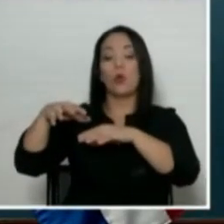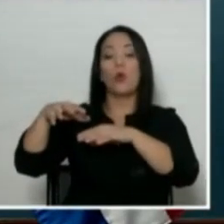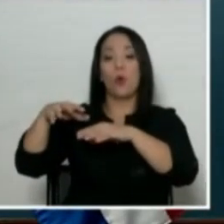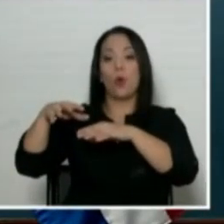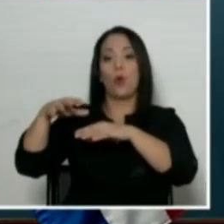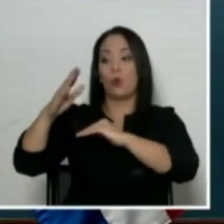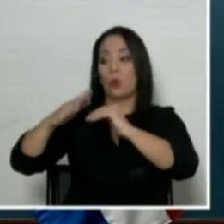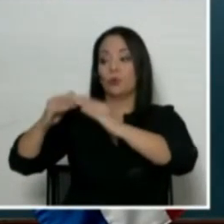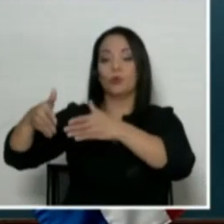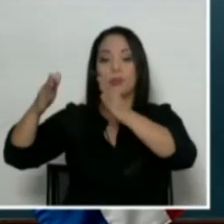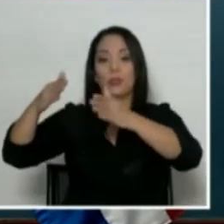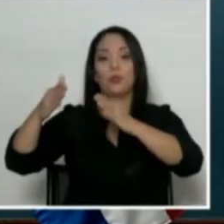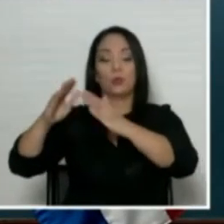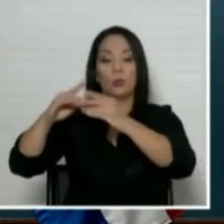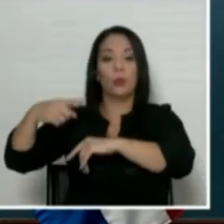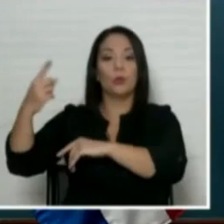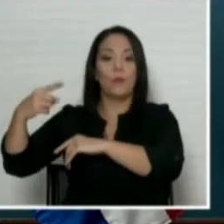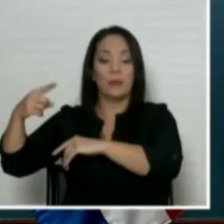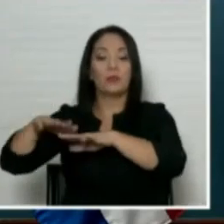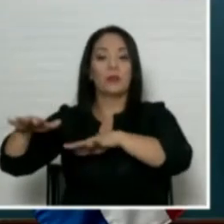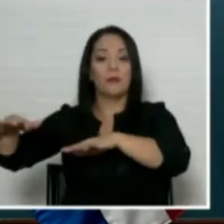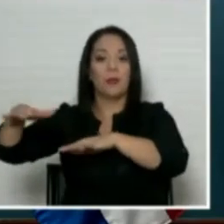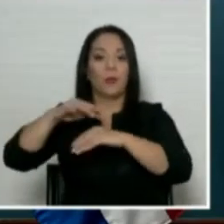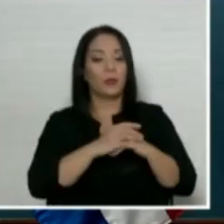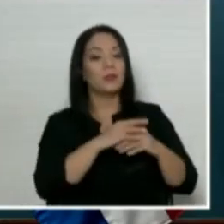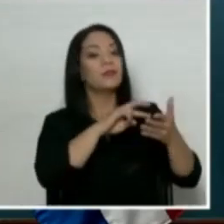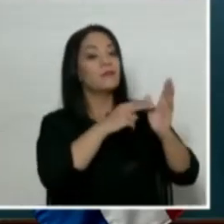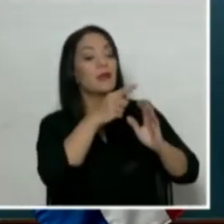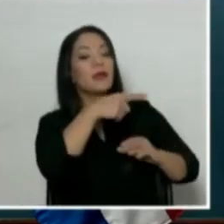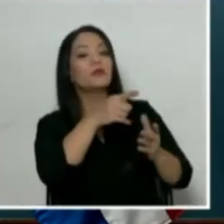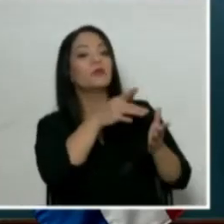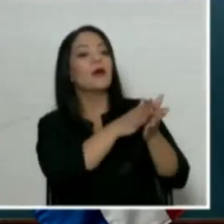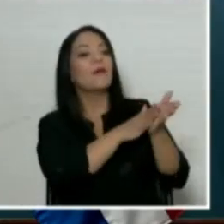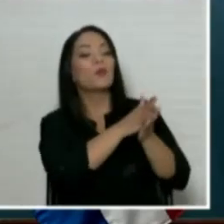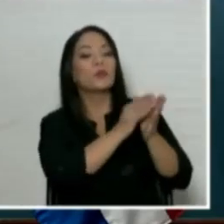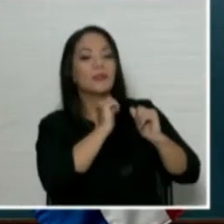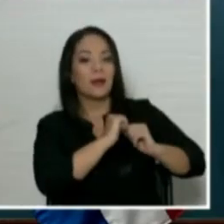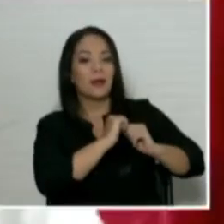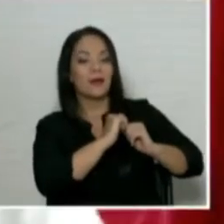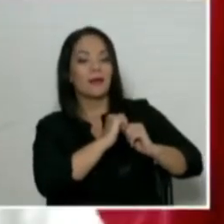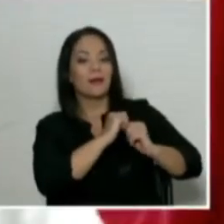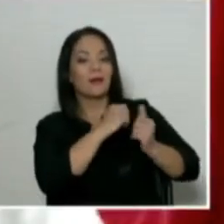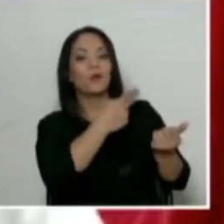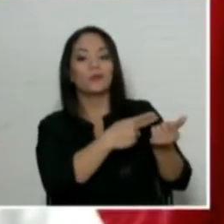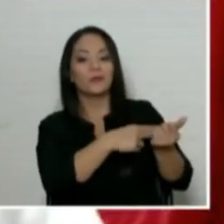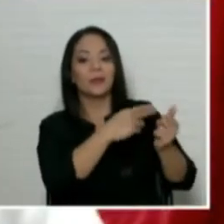residenciales alrededor. Que lo que querían era aprovechar la construcción del hospital